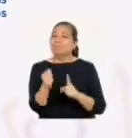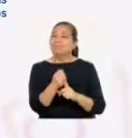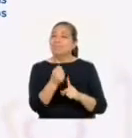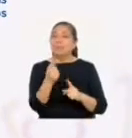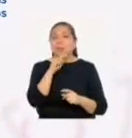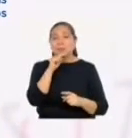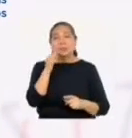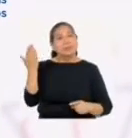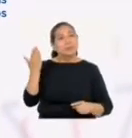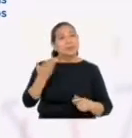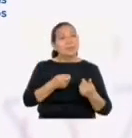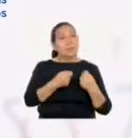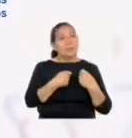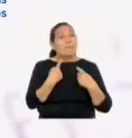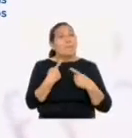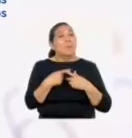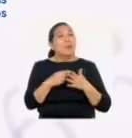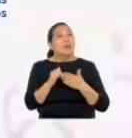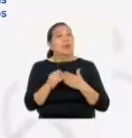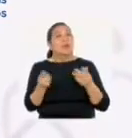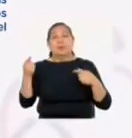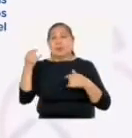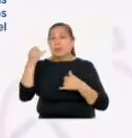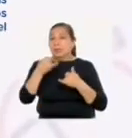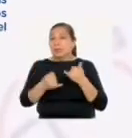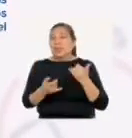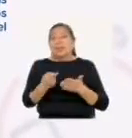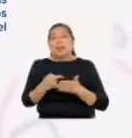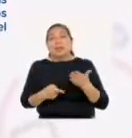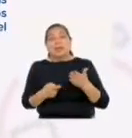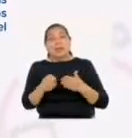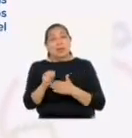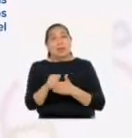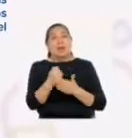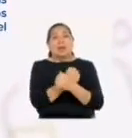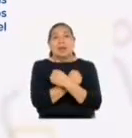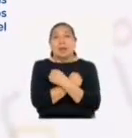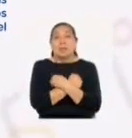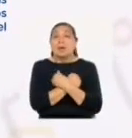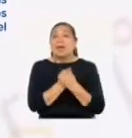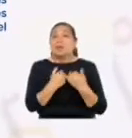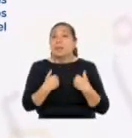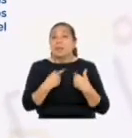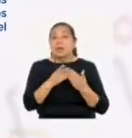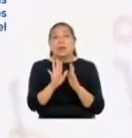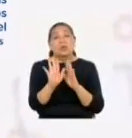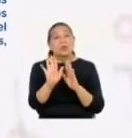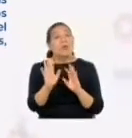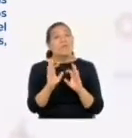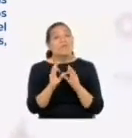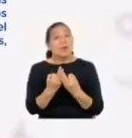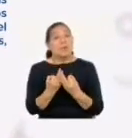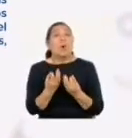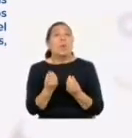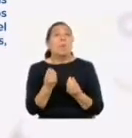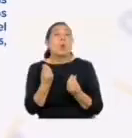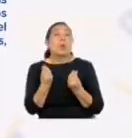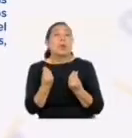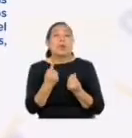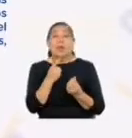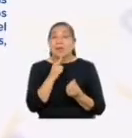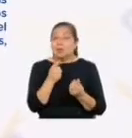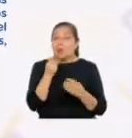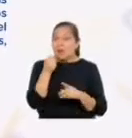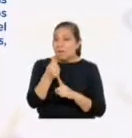maltratos que éstas recibían. Tanto porque quebrantaban el orden que, fundado en el amor, debía reinar en las familias, como